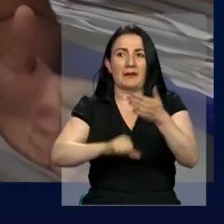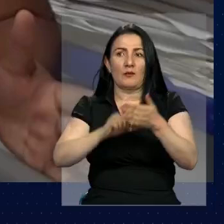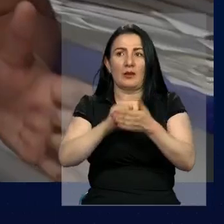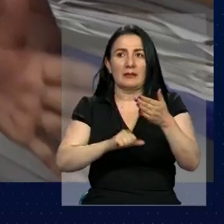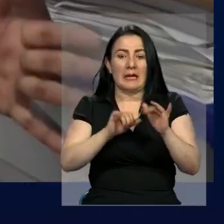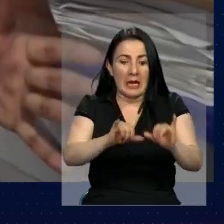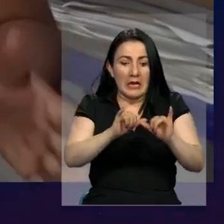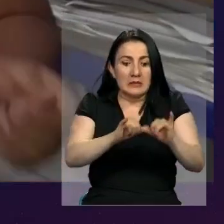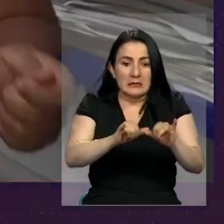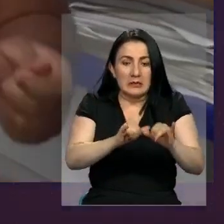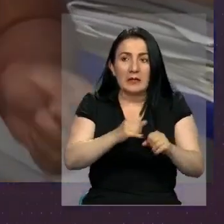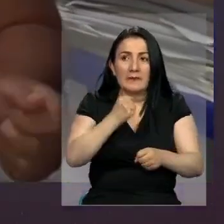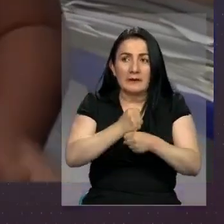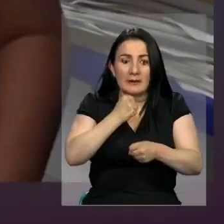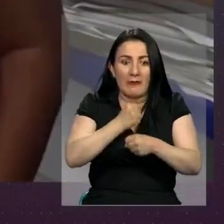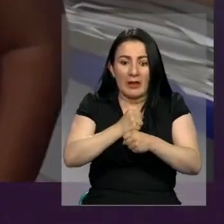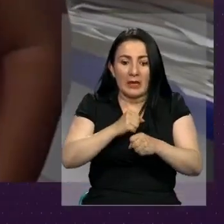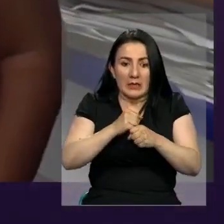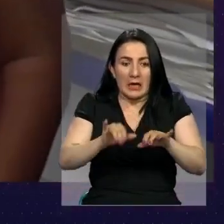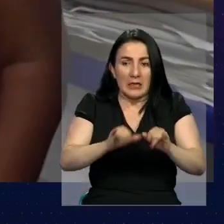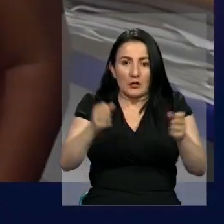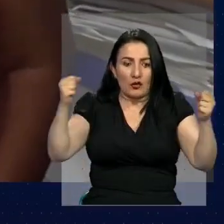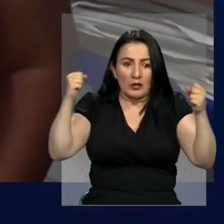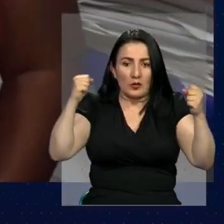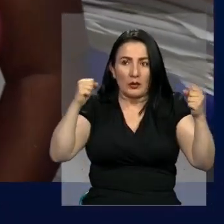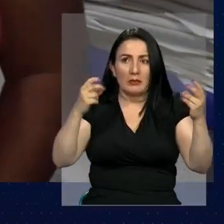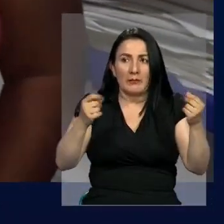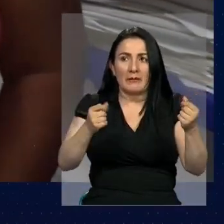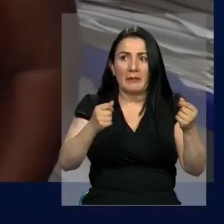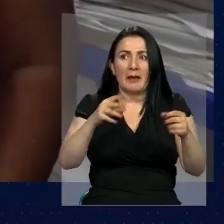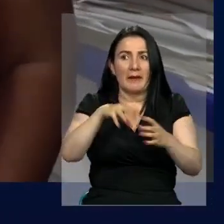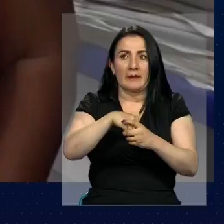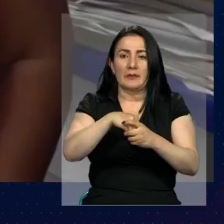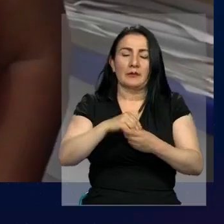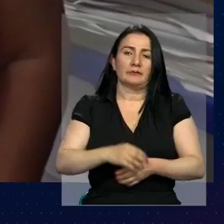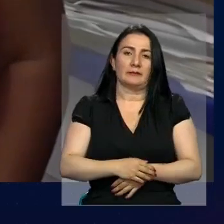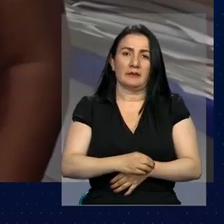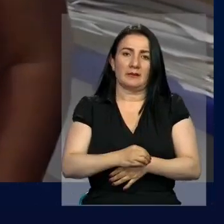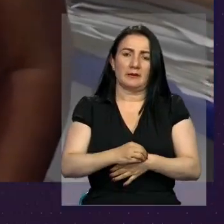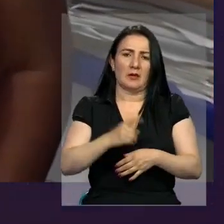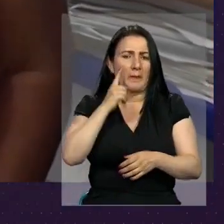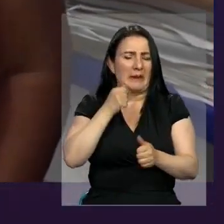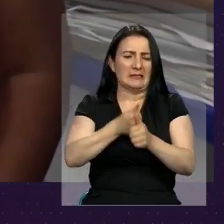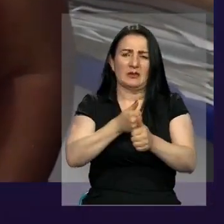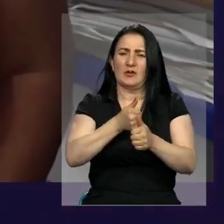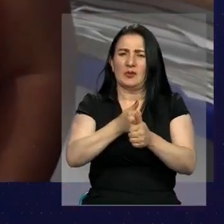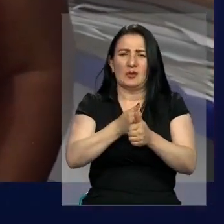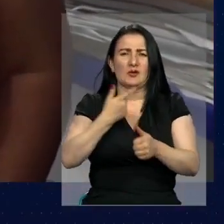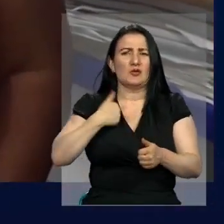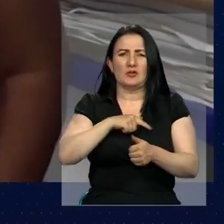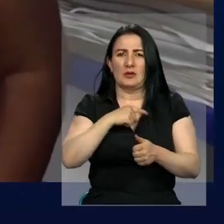tener a uno sometido, que uno siempre tiene que andar corriendo y todo lo hace uno corriendo allá adentro. Eso es una persecución, nos tienen